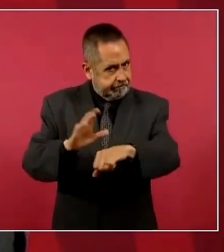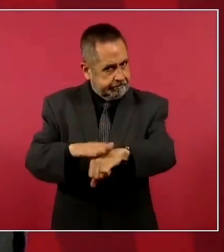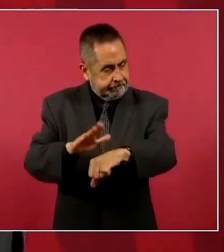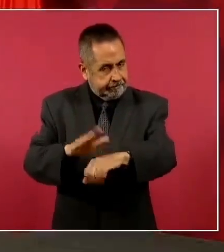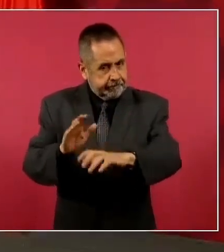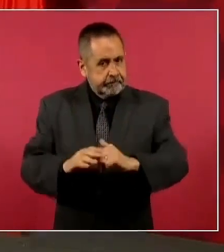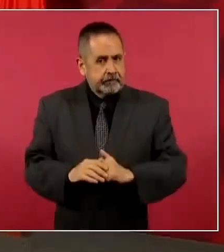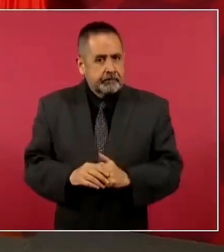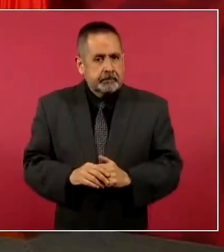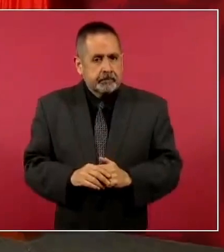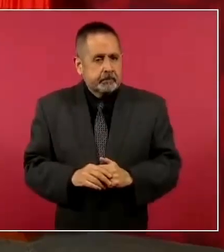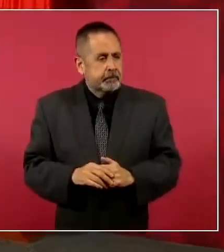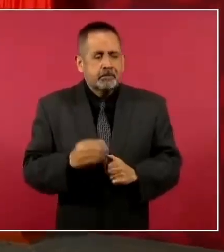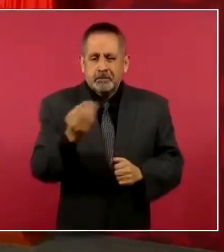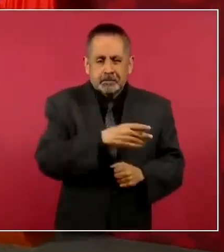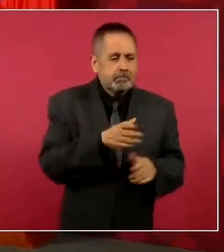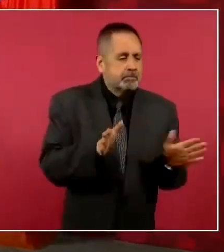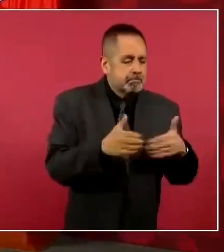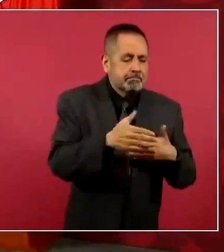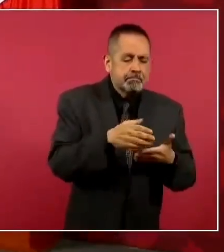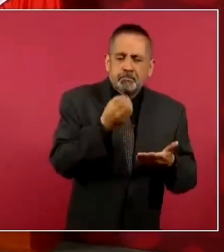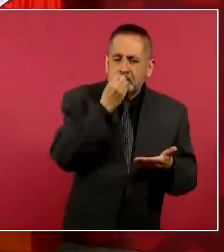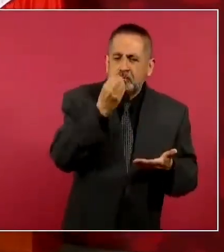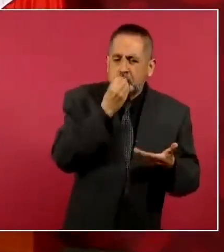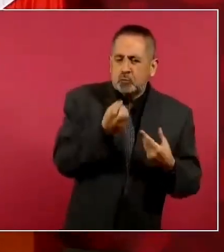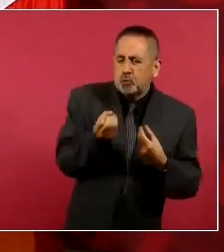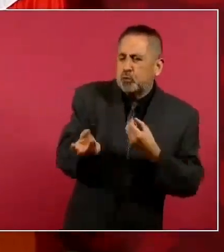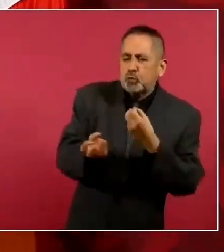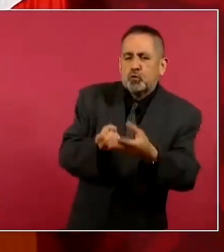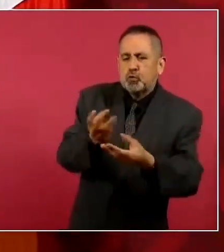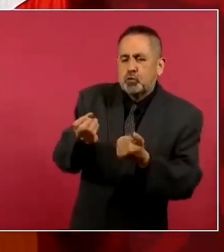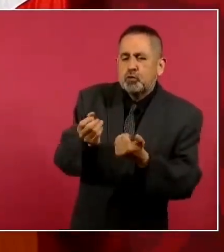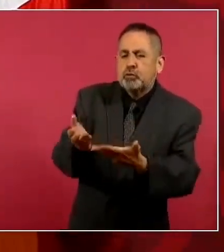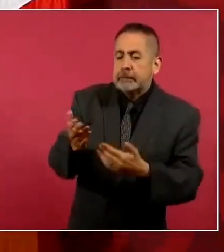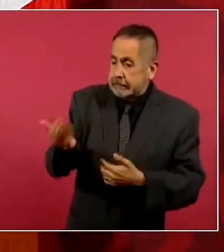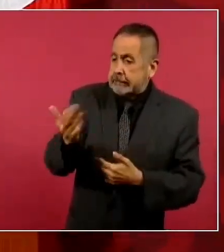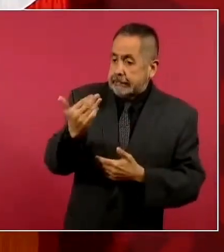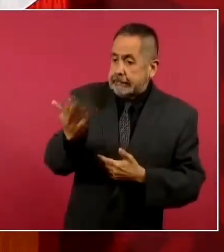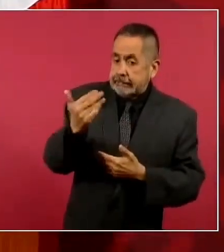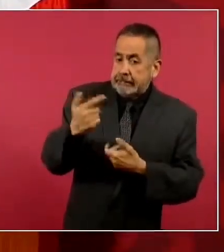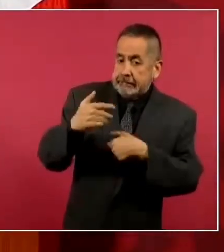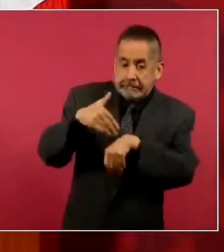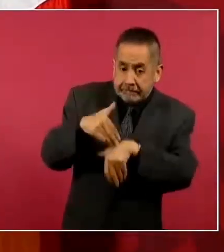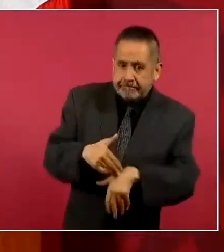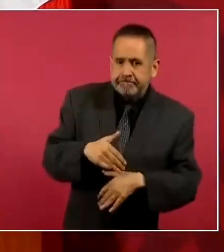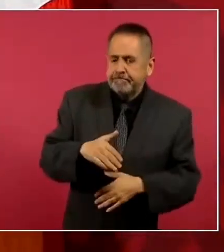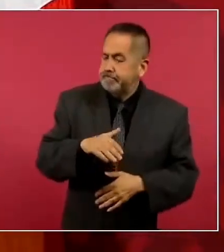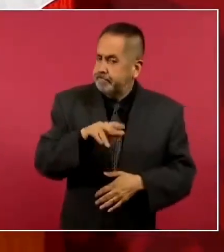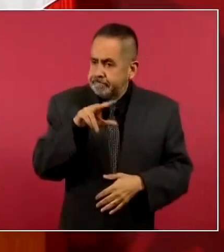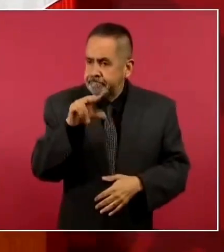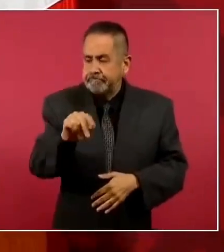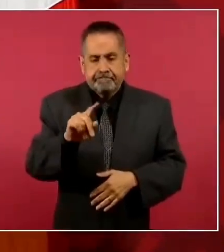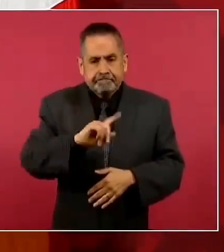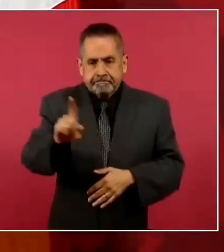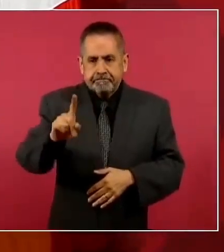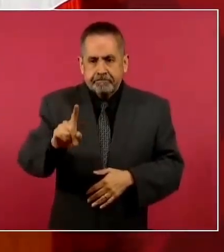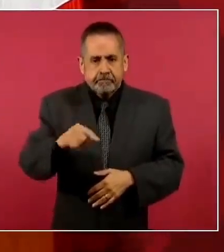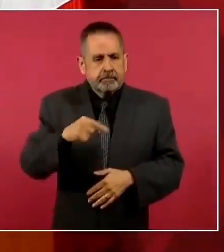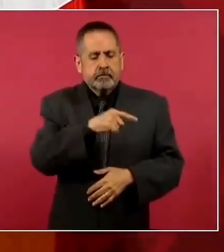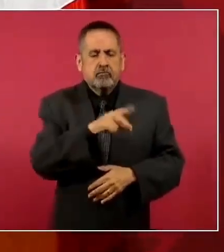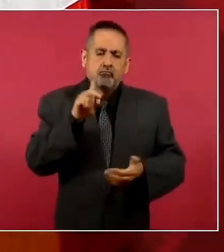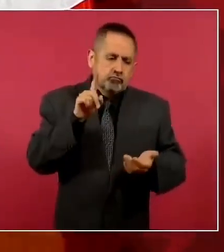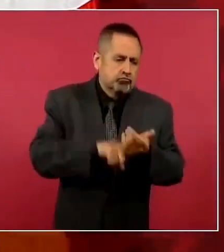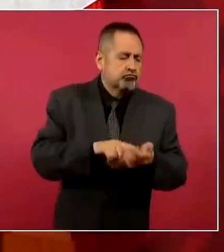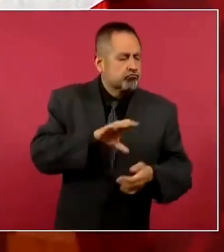Aunque les den despensas, eso no es de buena fe.